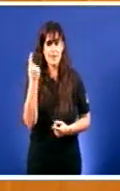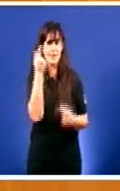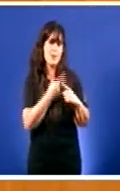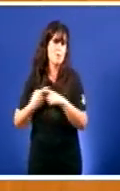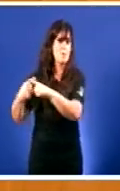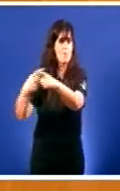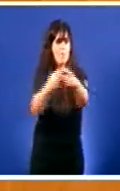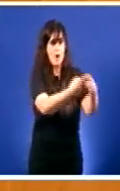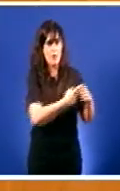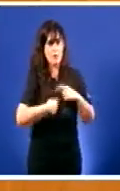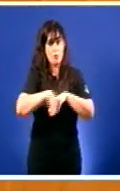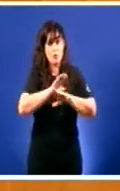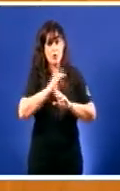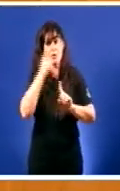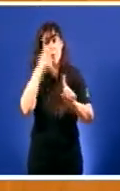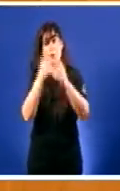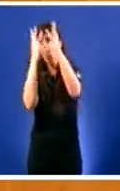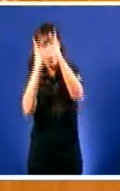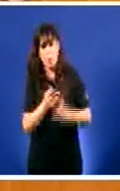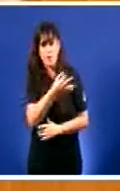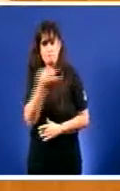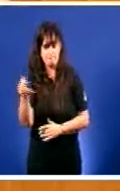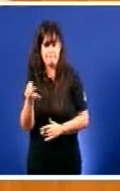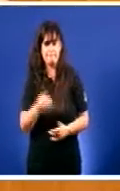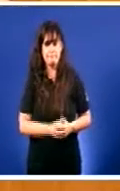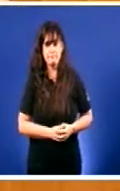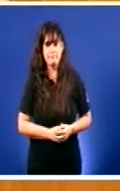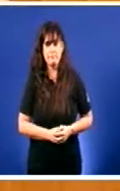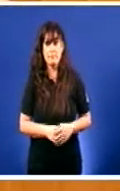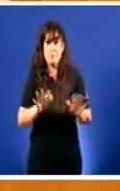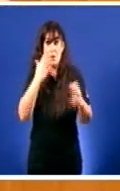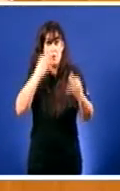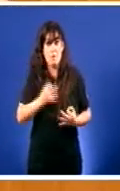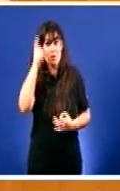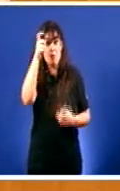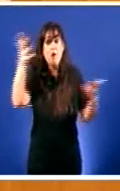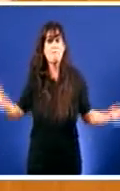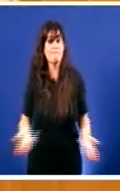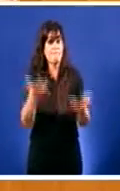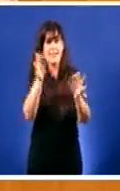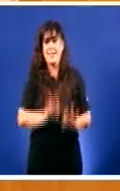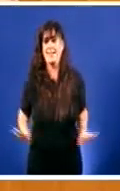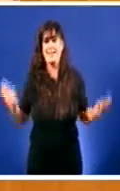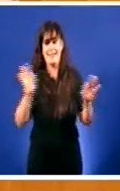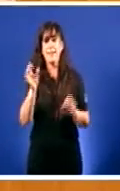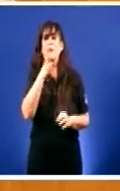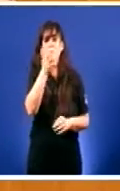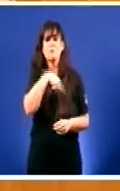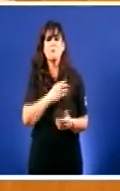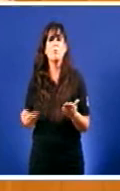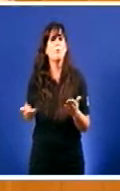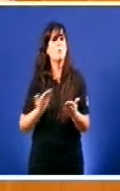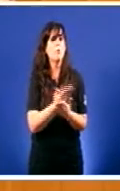consellerías Para cadrar as contas E non para darlle un impulso novo o rural Por eso nos proponemos